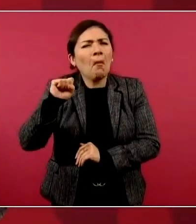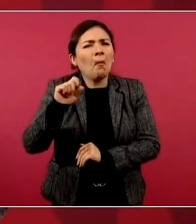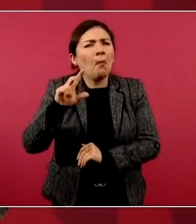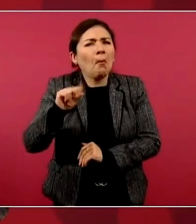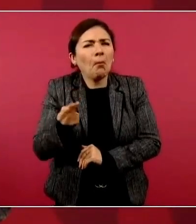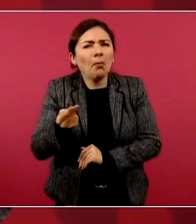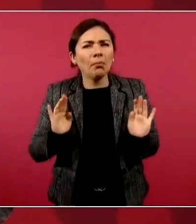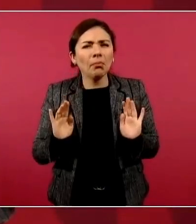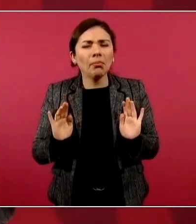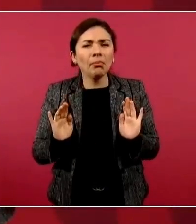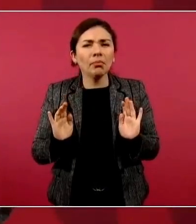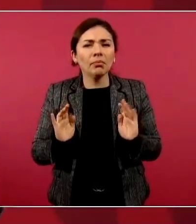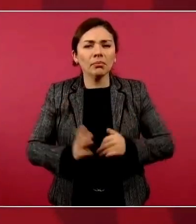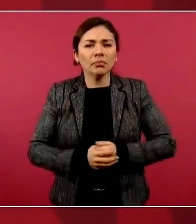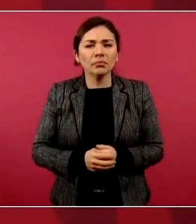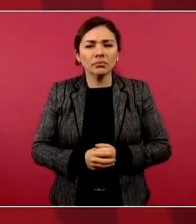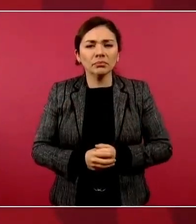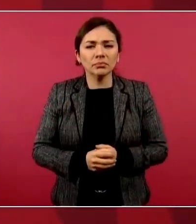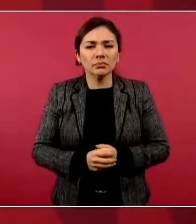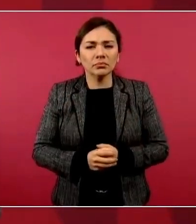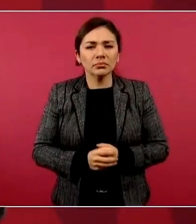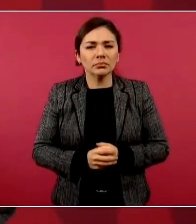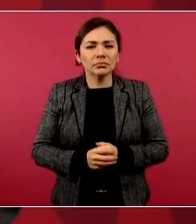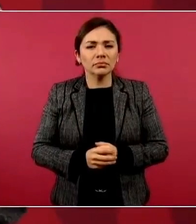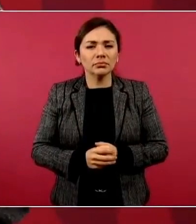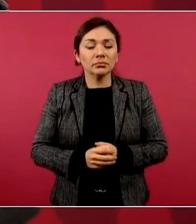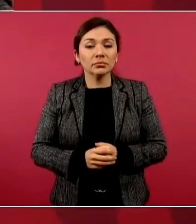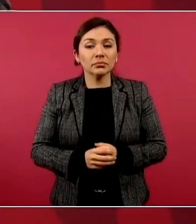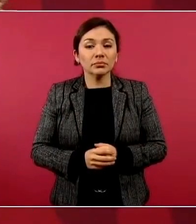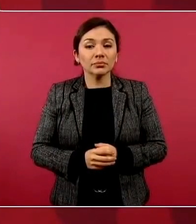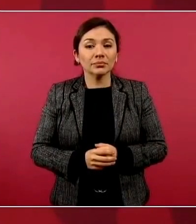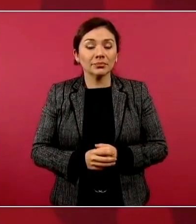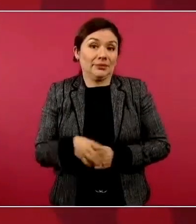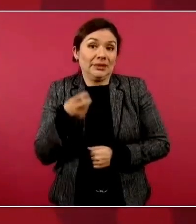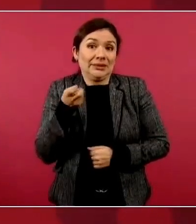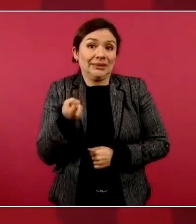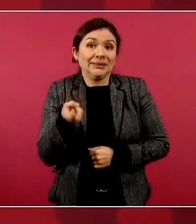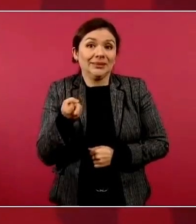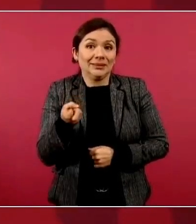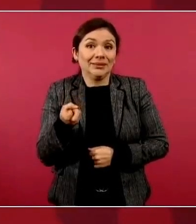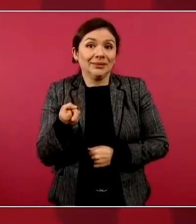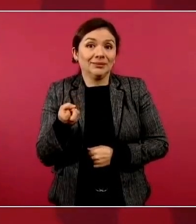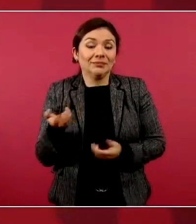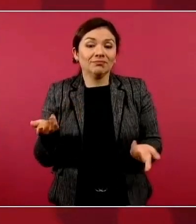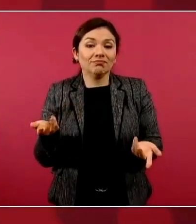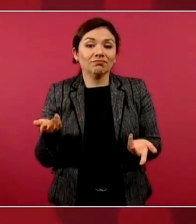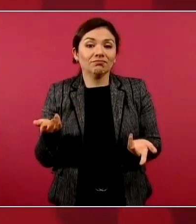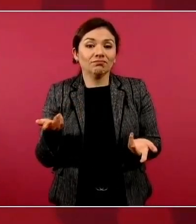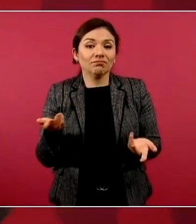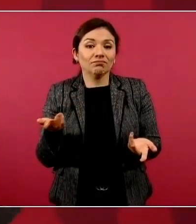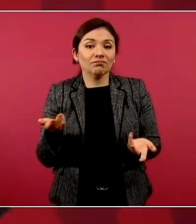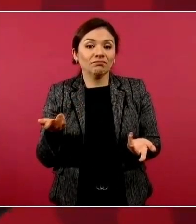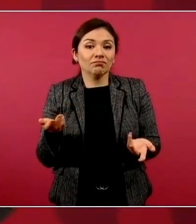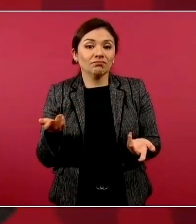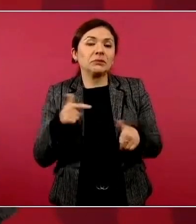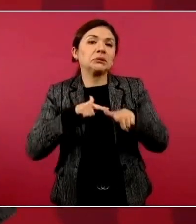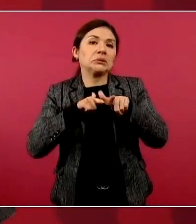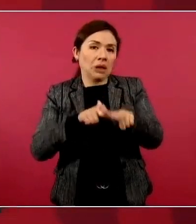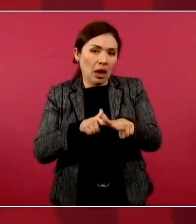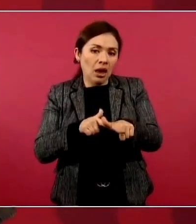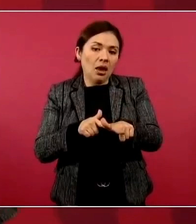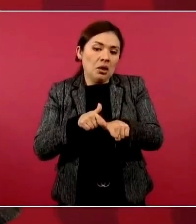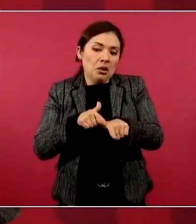eso es lo que vamos a continuar